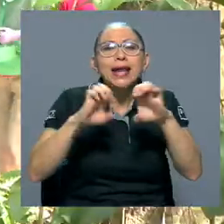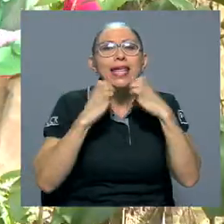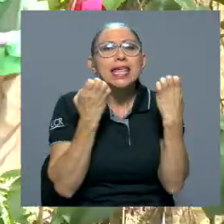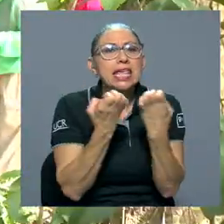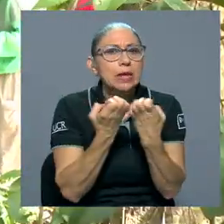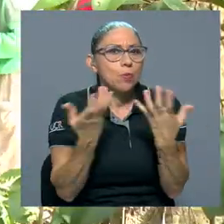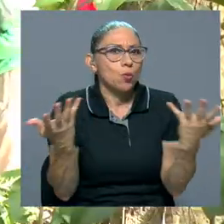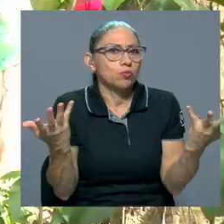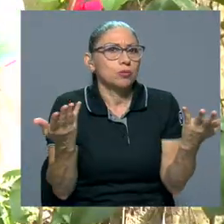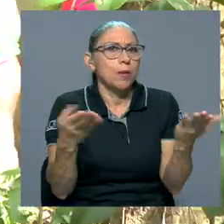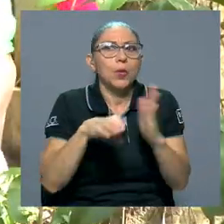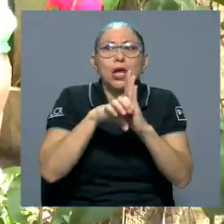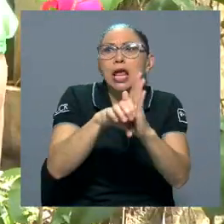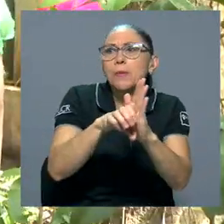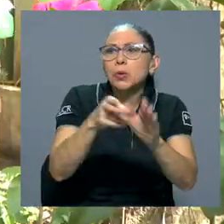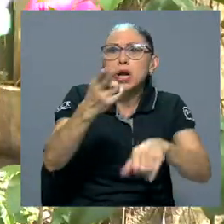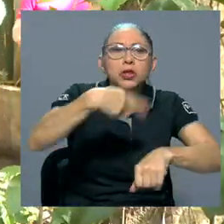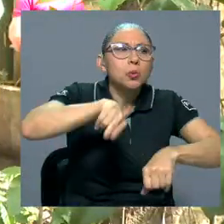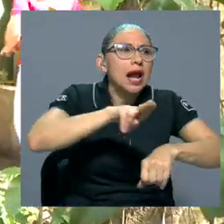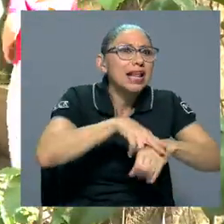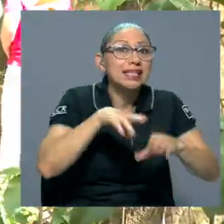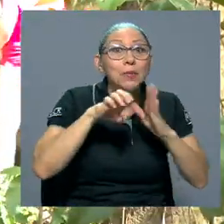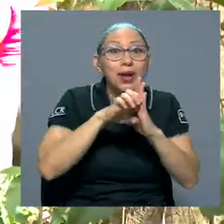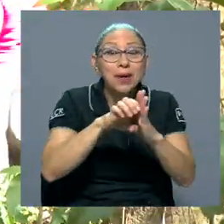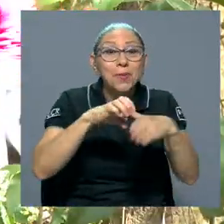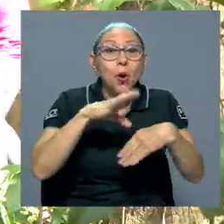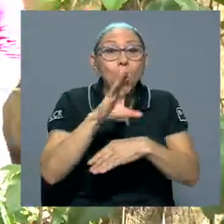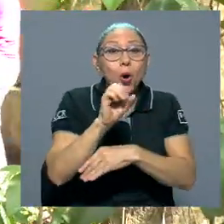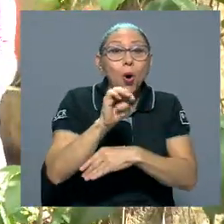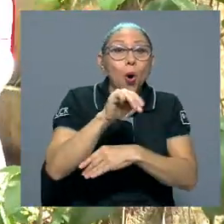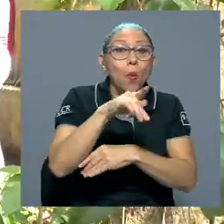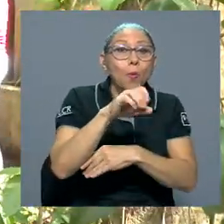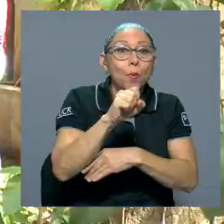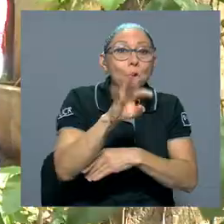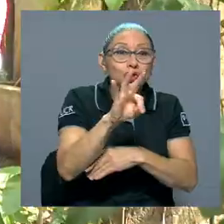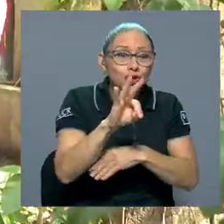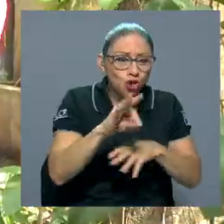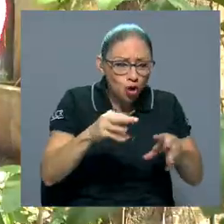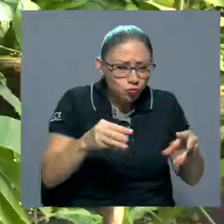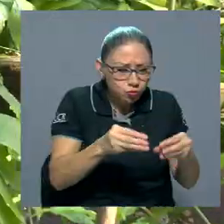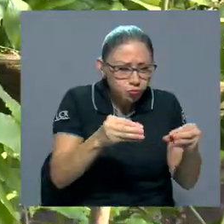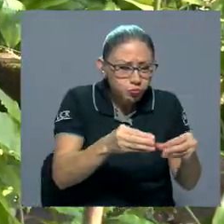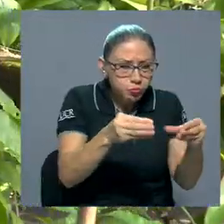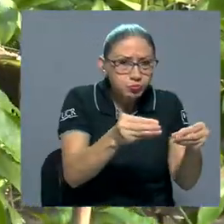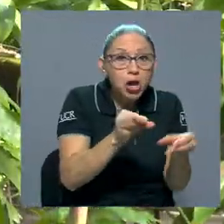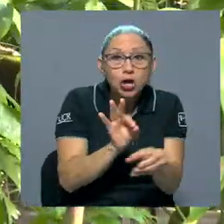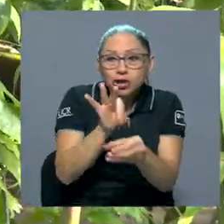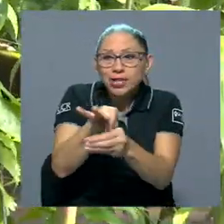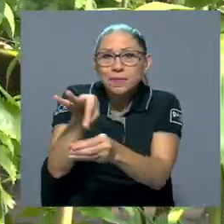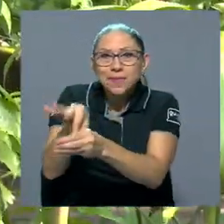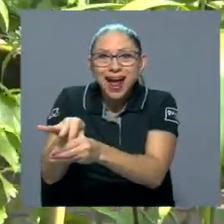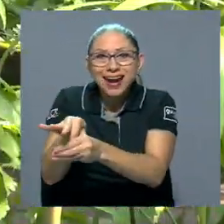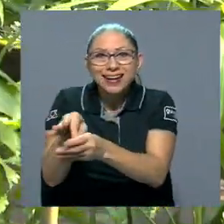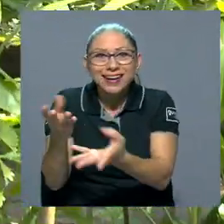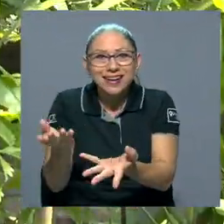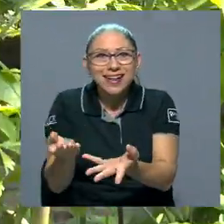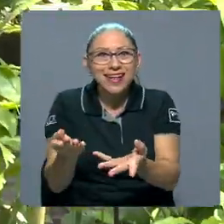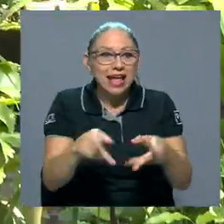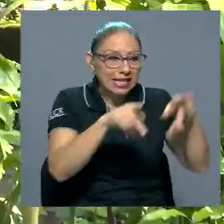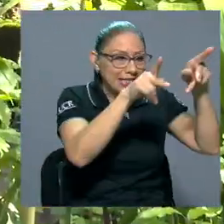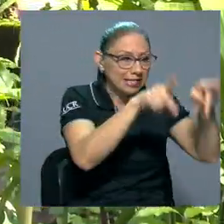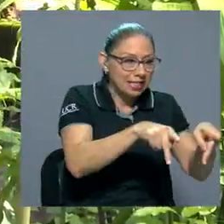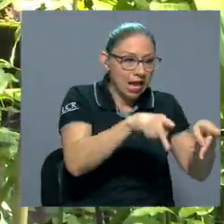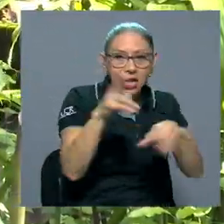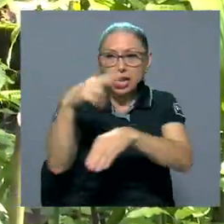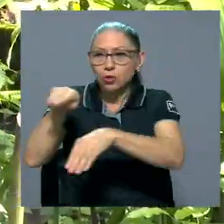cómo hacer cosas de la naturaleza, cómo hacer compost, sembrar plantas, la relación entre el ser humano y